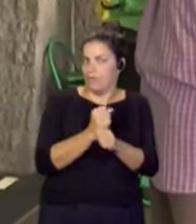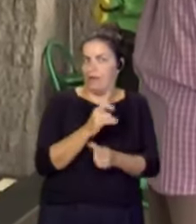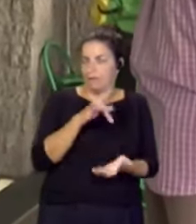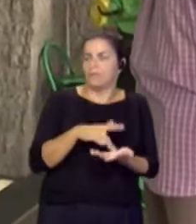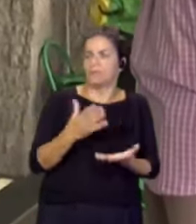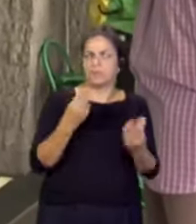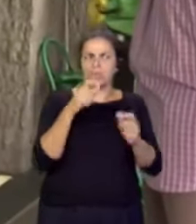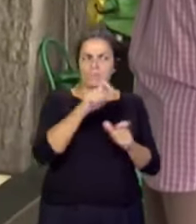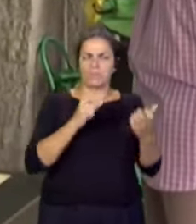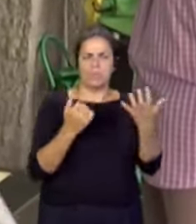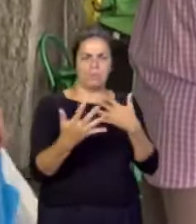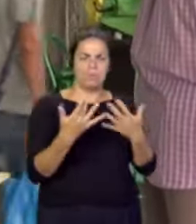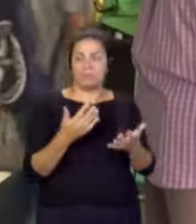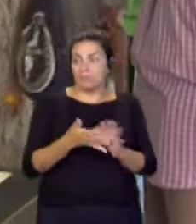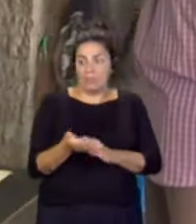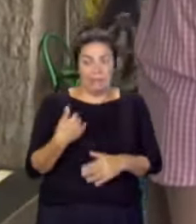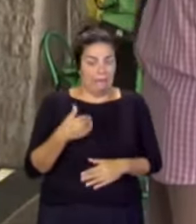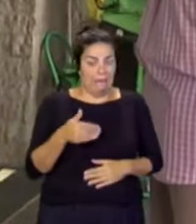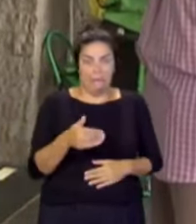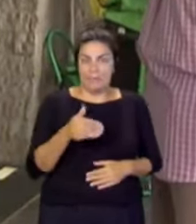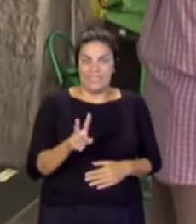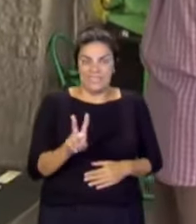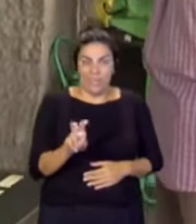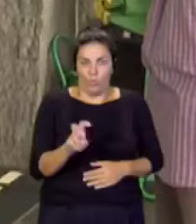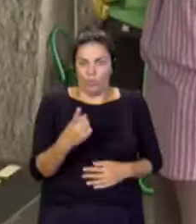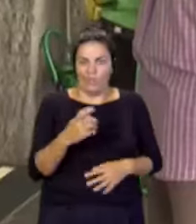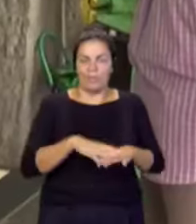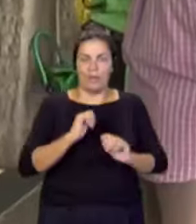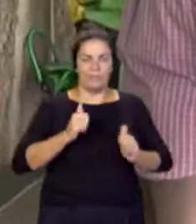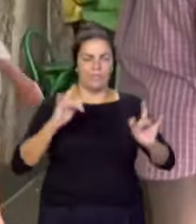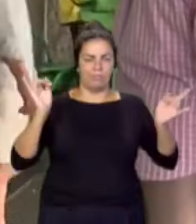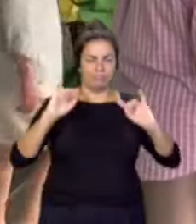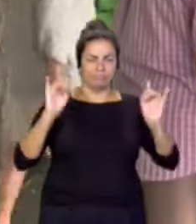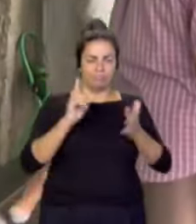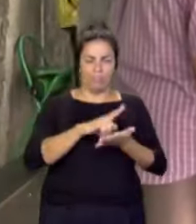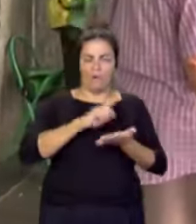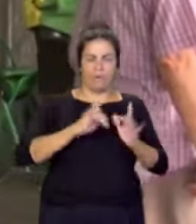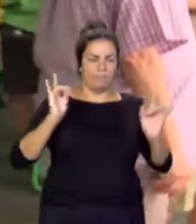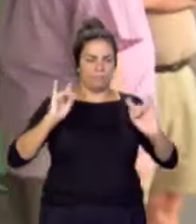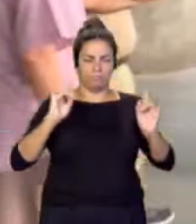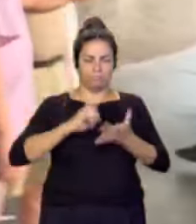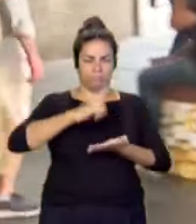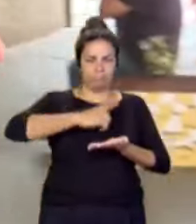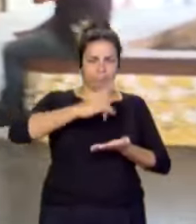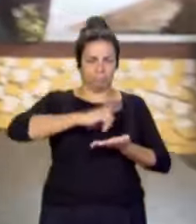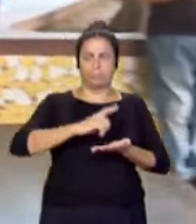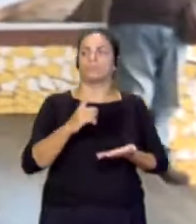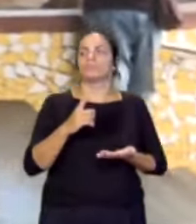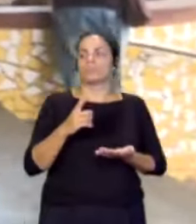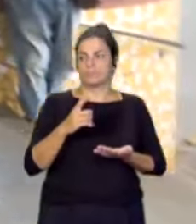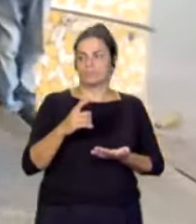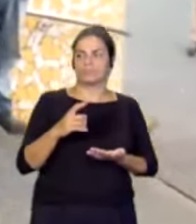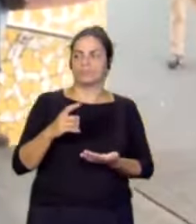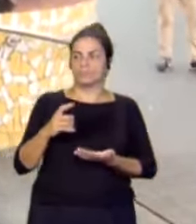quedar tan solo unos segundos para que empiece a sonar esas alarmas que de hecho también deberán sonar en nuestros móviles con los que tenemos la conexión